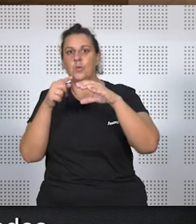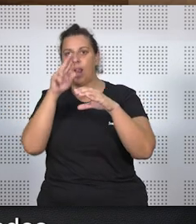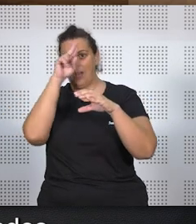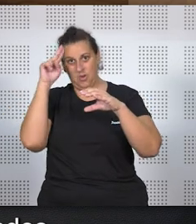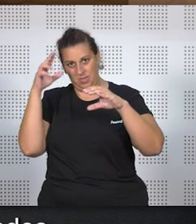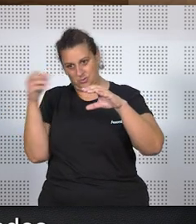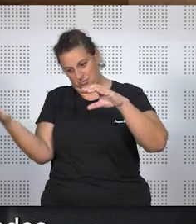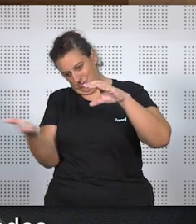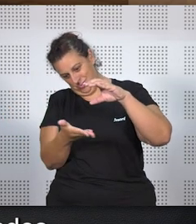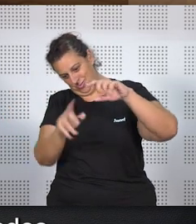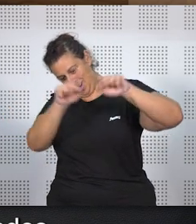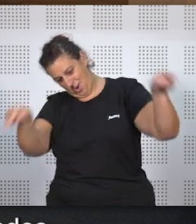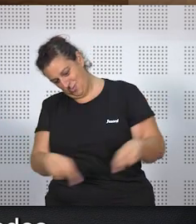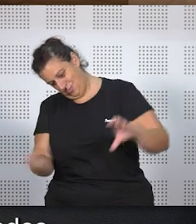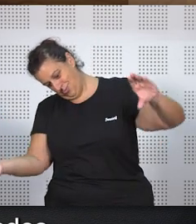los abogados.